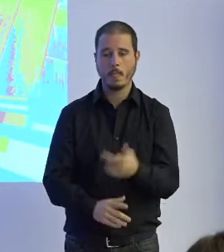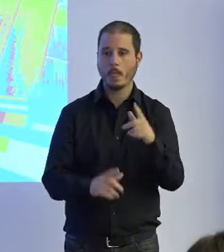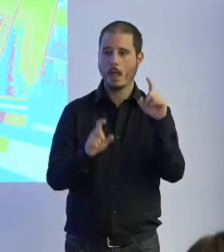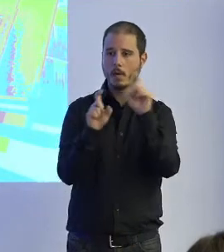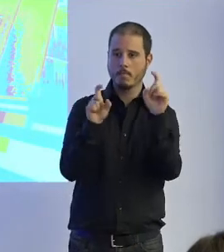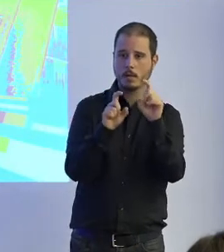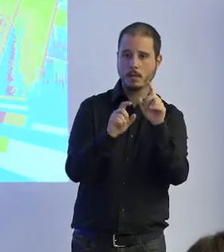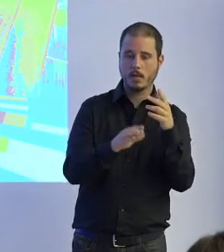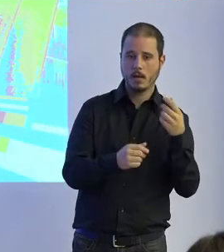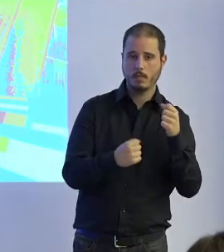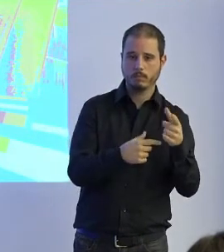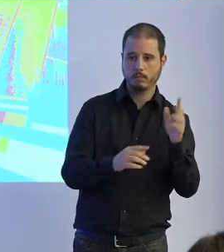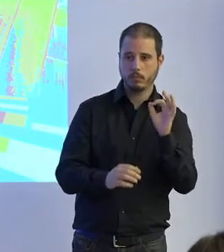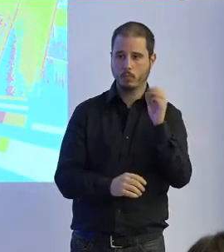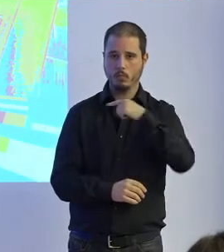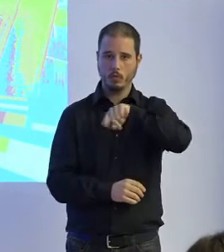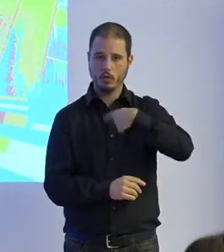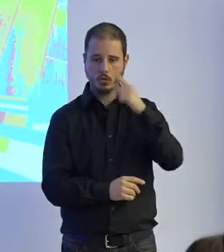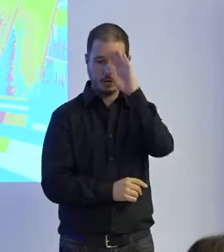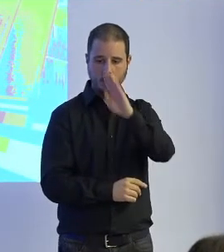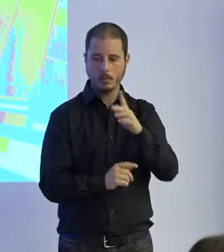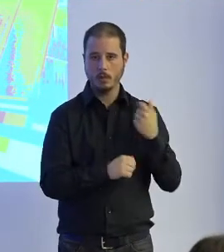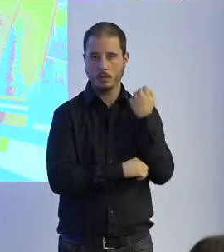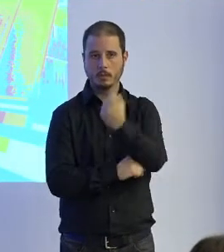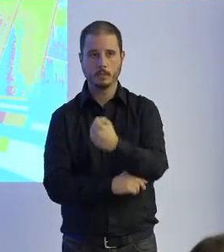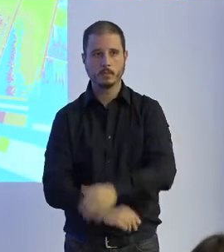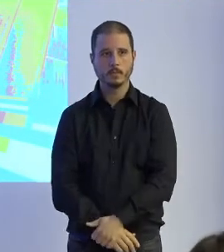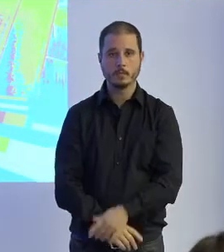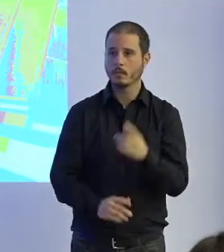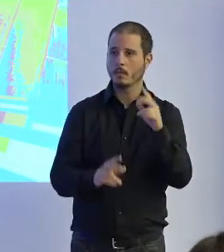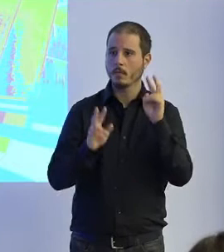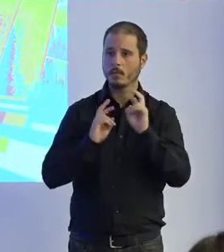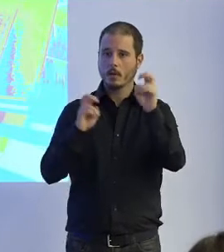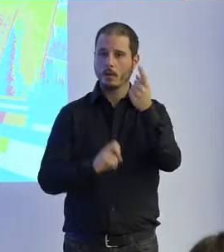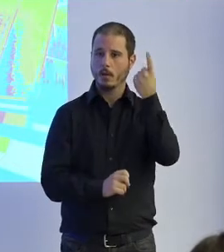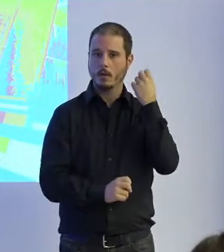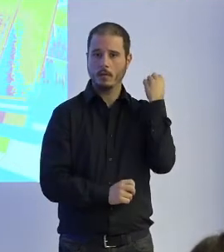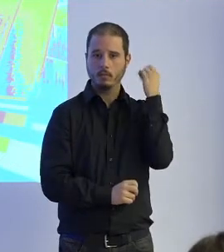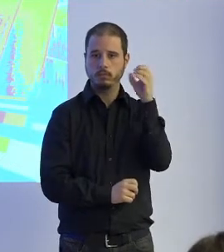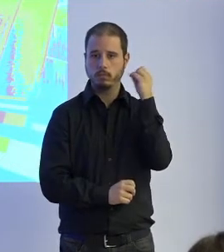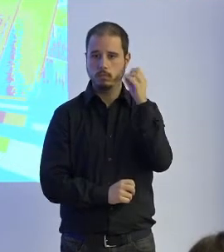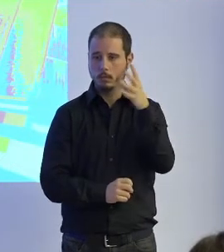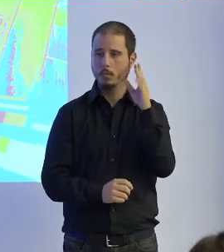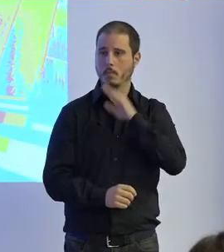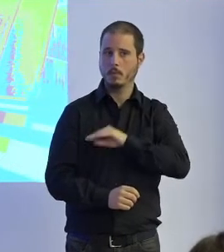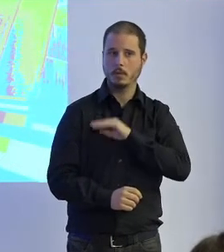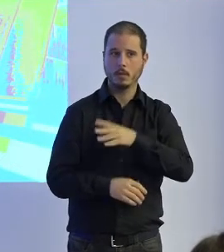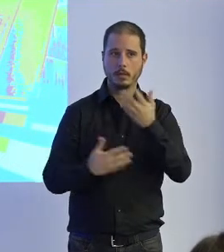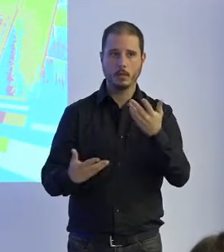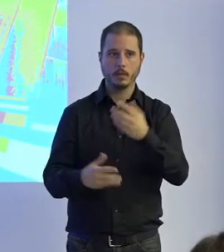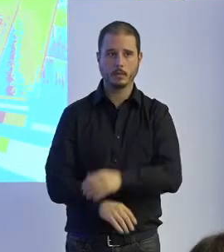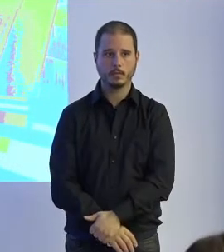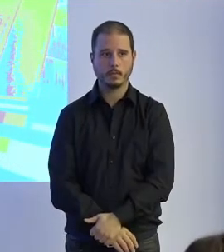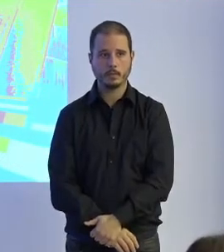nosotros y por otro lado otro tema que si se ha comentado en la jornada de ayer bastante tema es la interoperabilidad